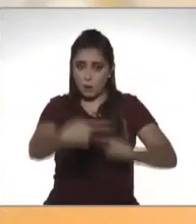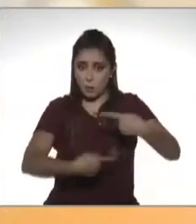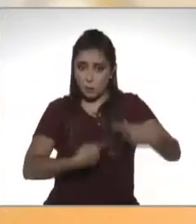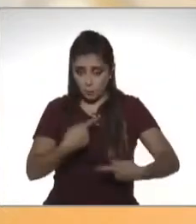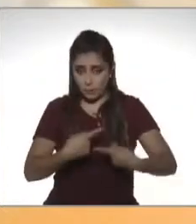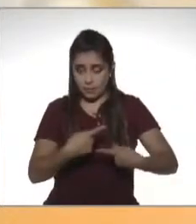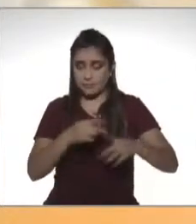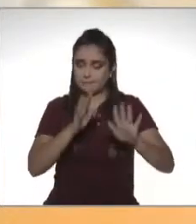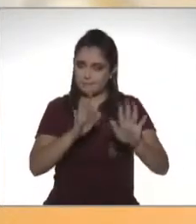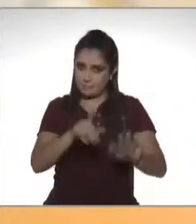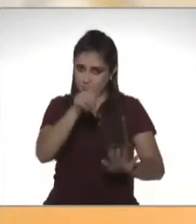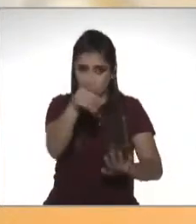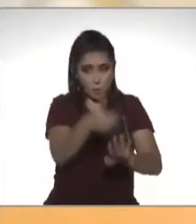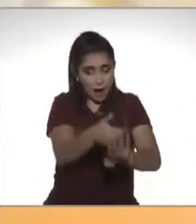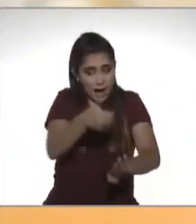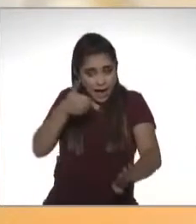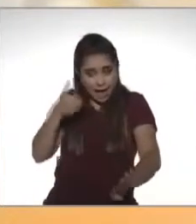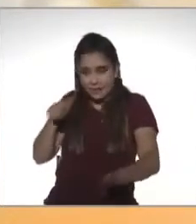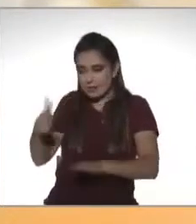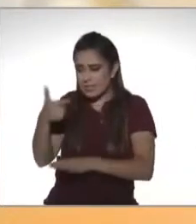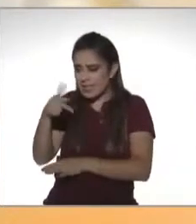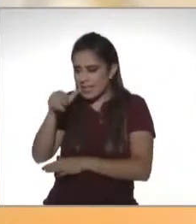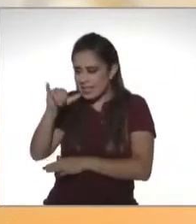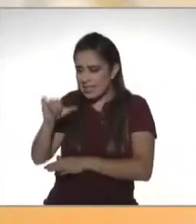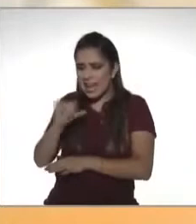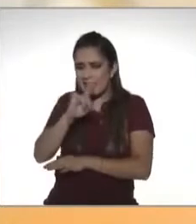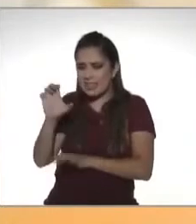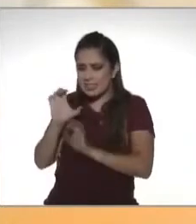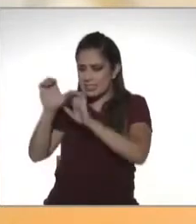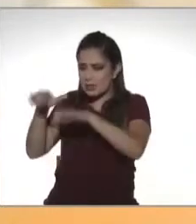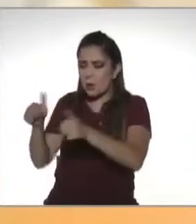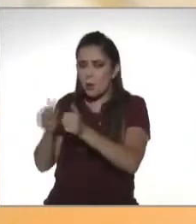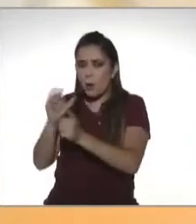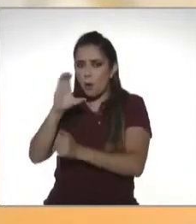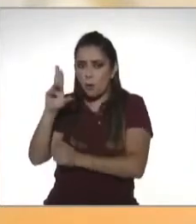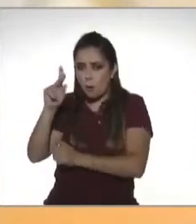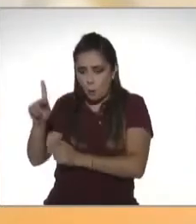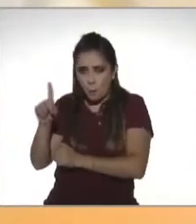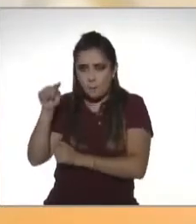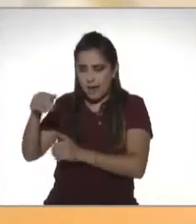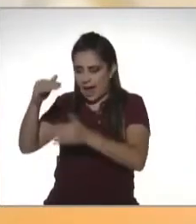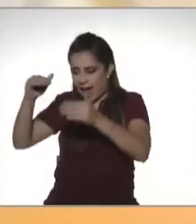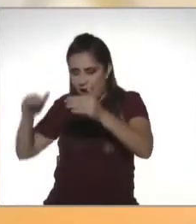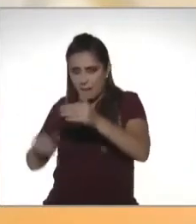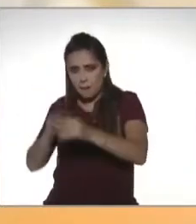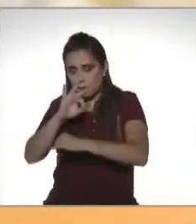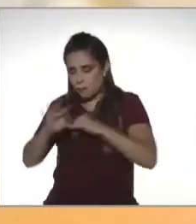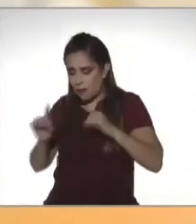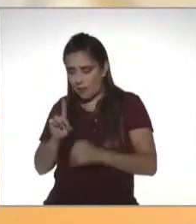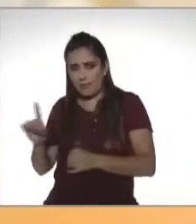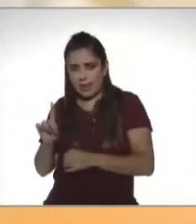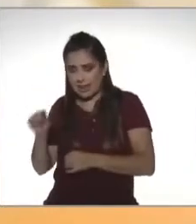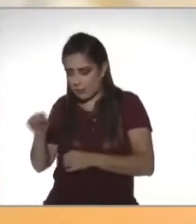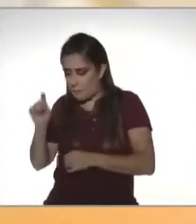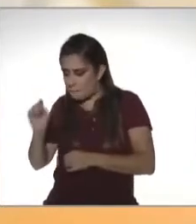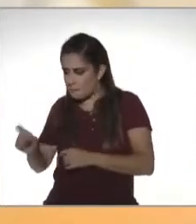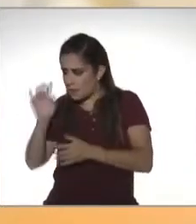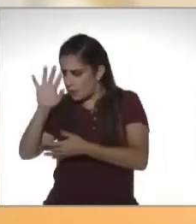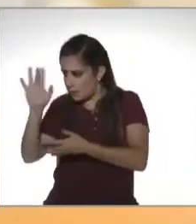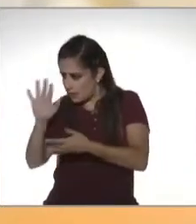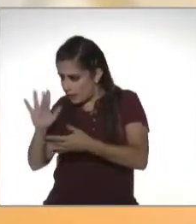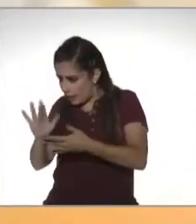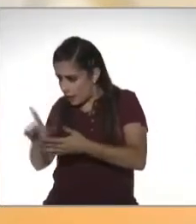recomendable consultar la guía de inscripción con CURP que se encuentra en la parte inferior derecha de la página.